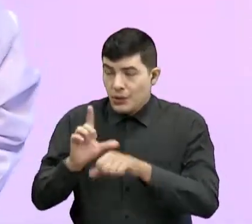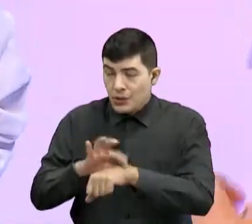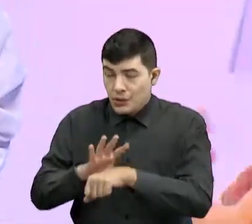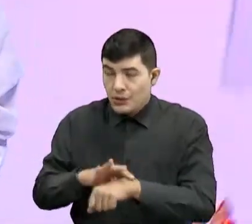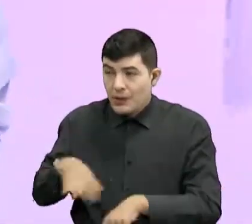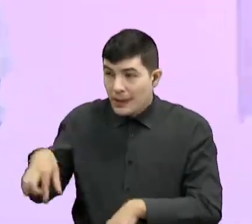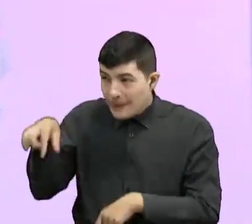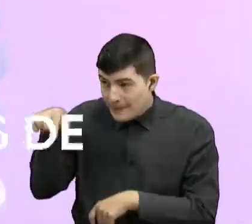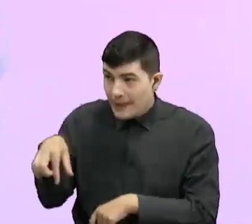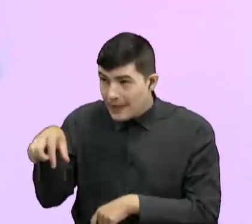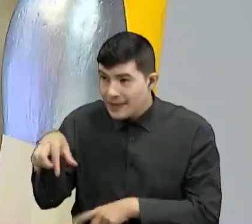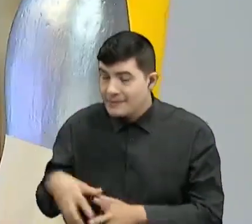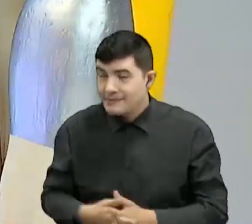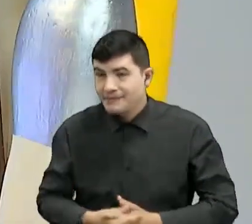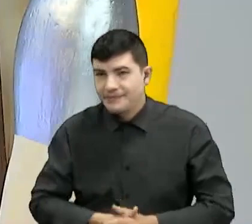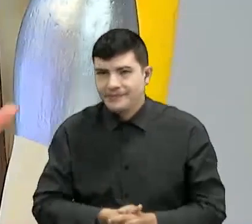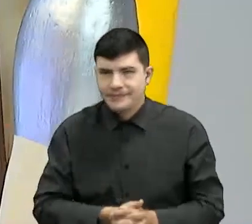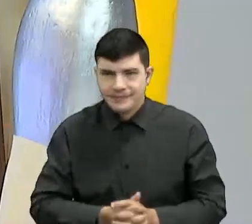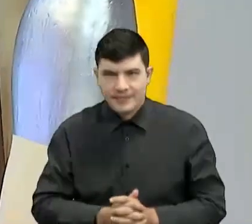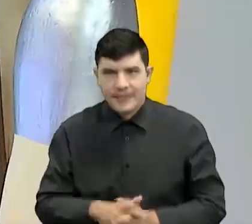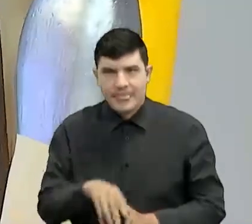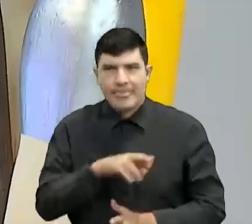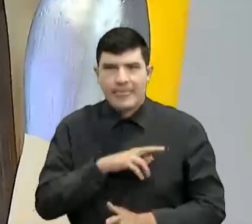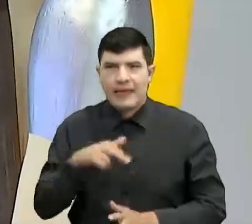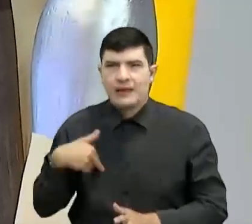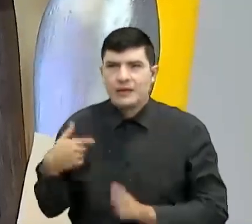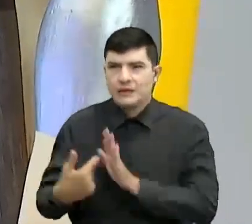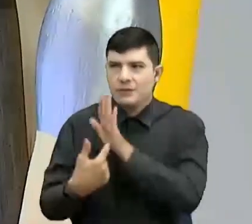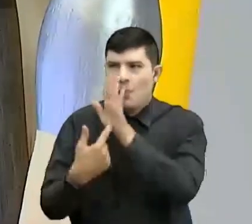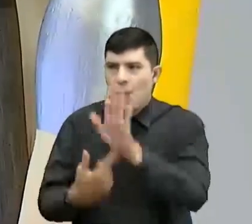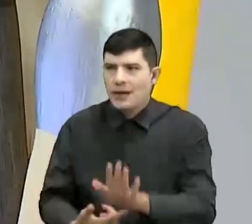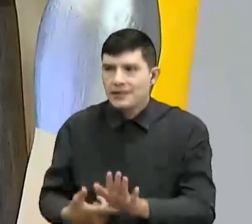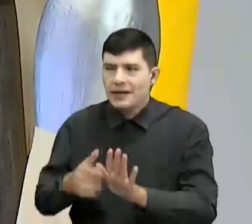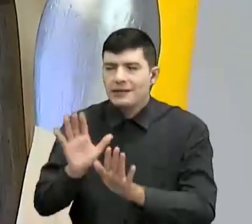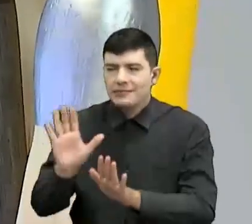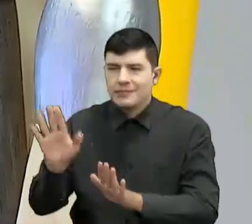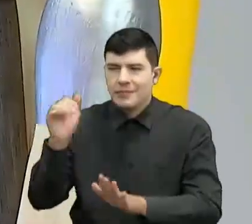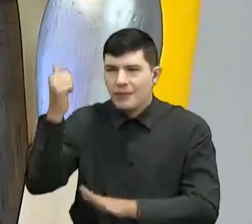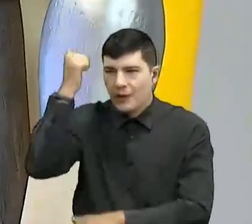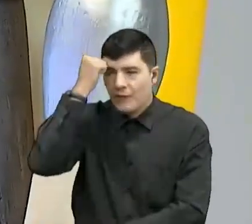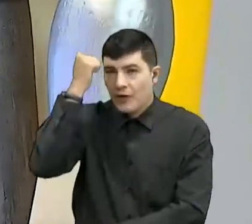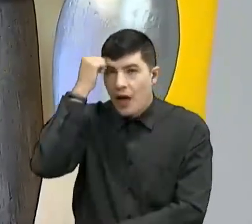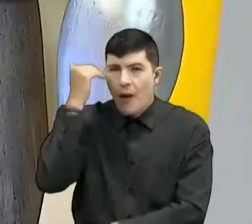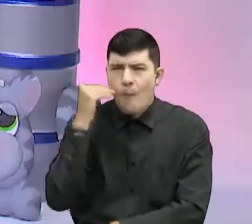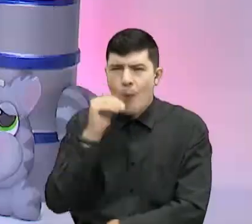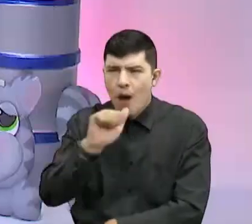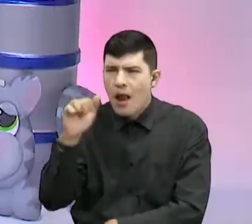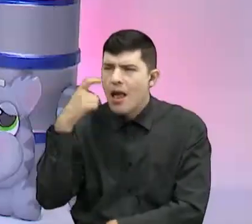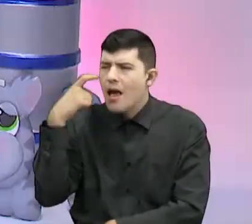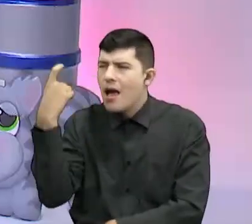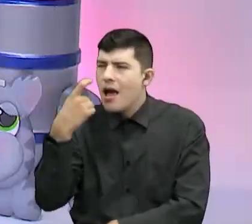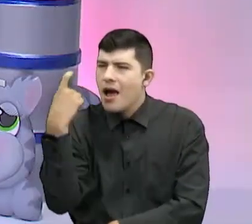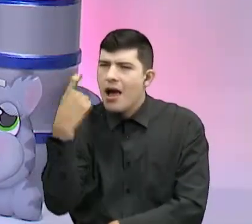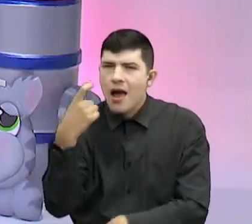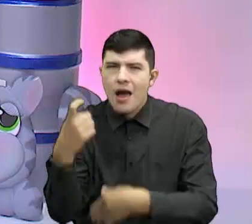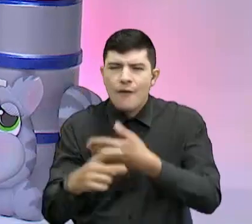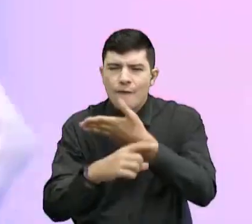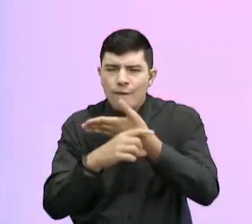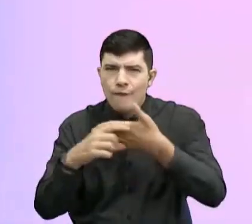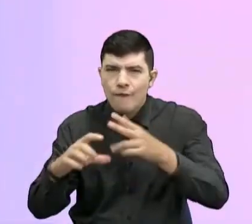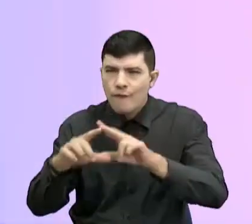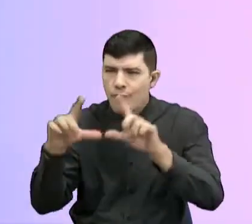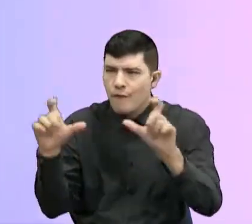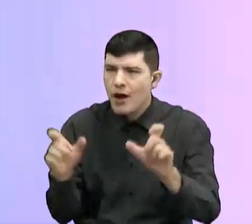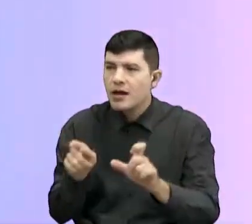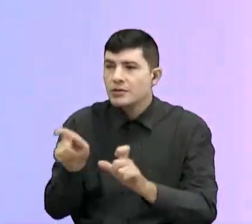una sección en donde tenemos una profe fantástica que se va a buscar la fórmula, va a buscar a un experto en el tema